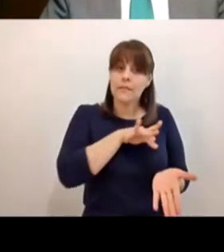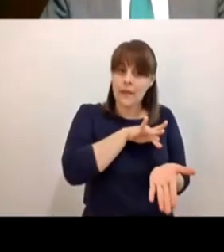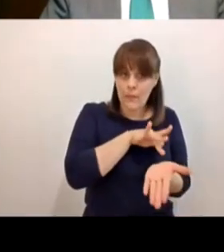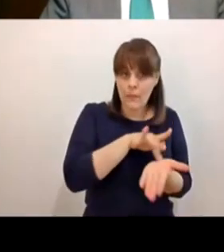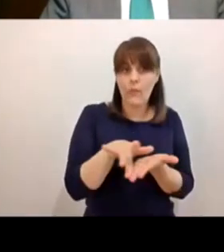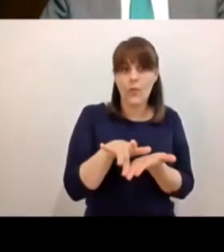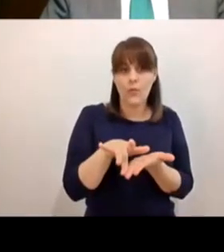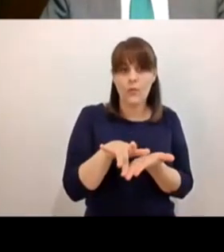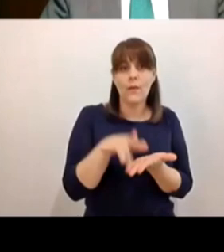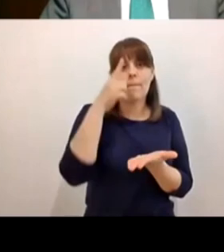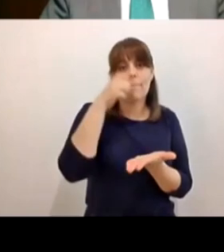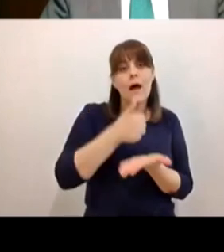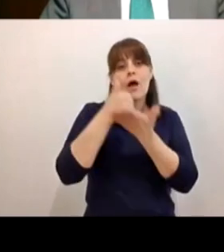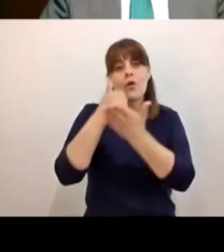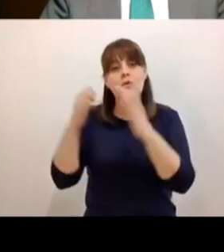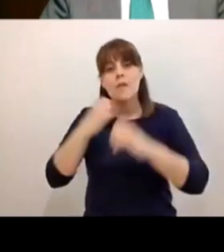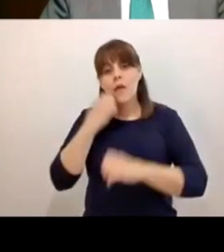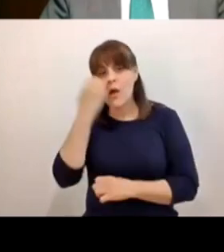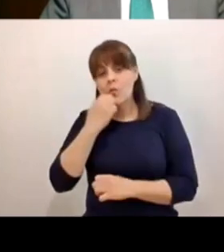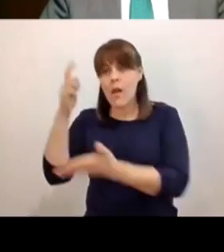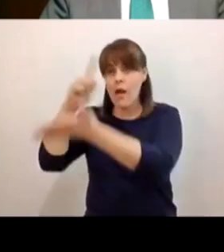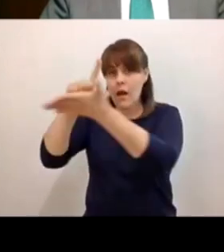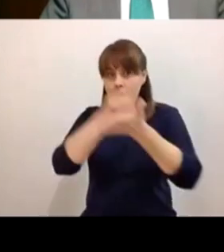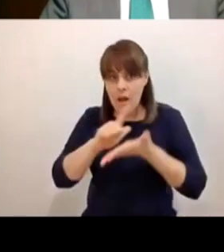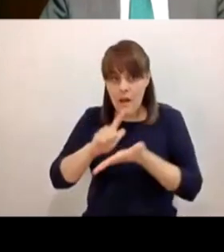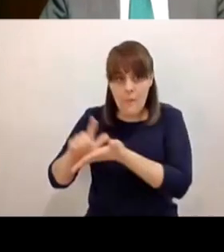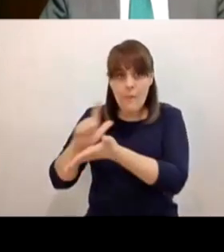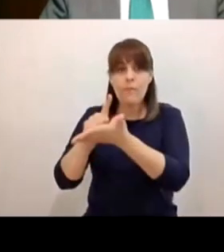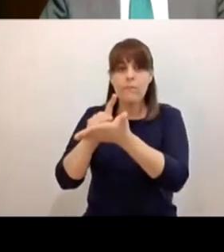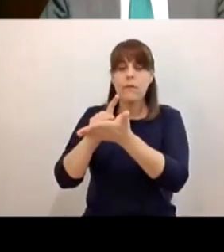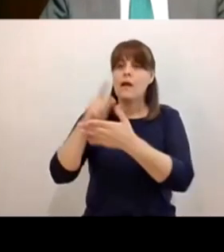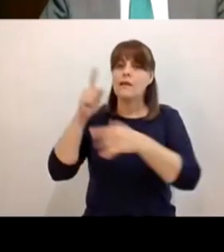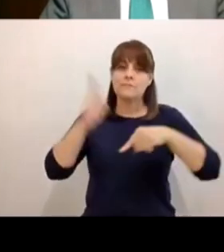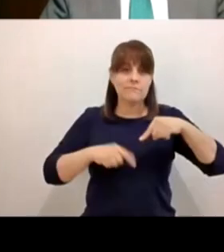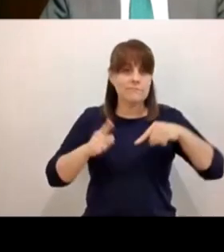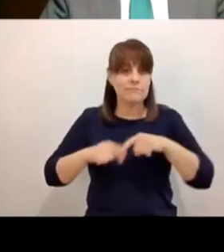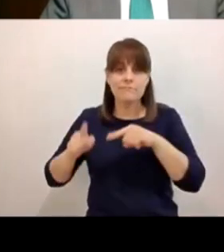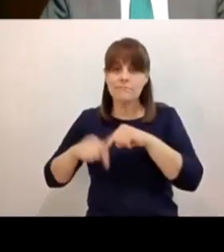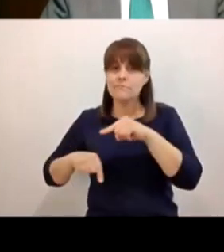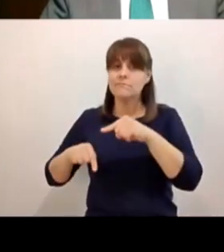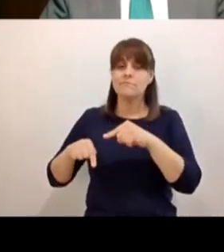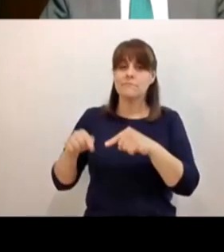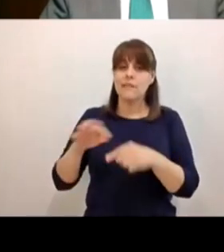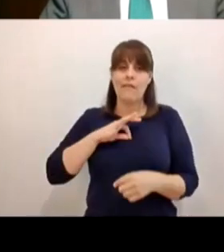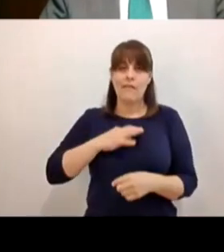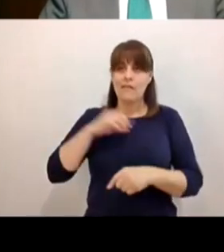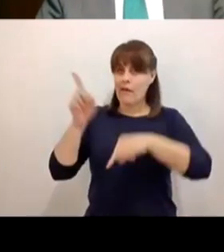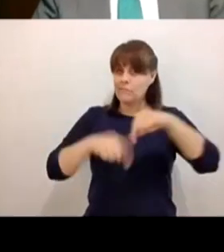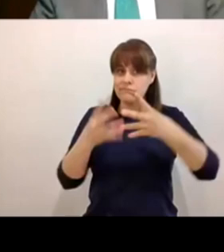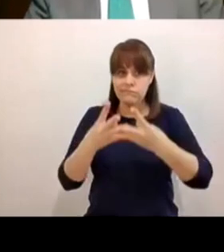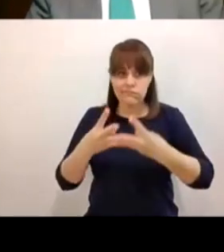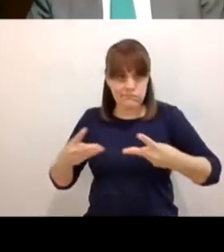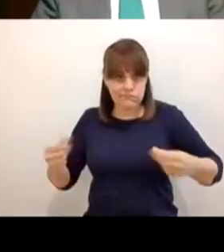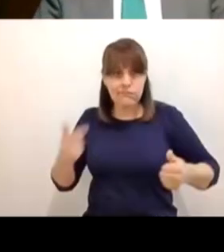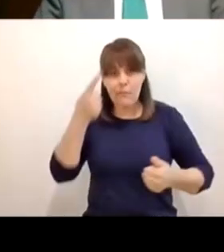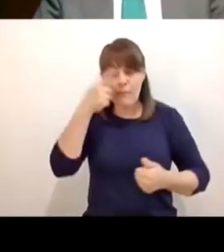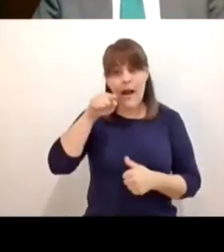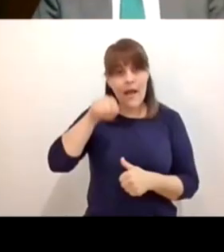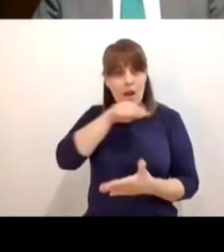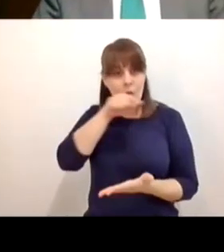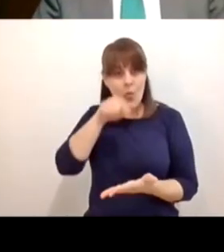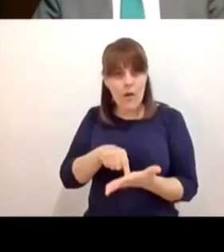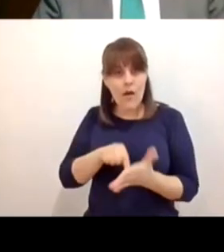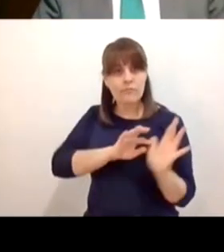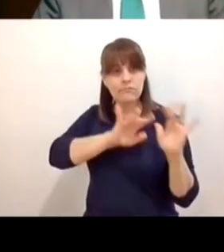limpieza de las escuelas en la sanitización en la desinfección de todos esos lugares donde van a estar sus hijos y buscar que estos lugares sean